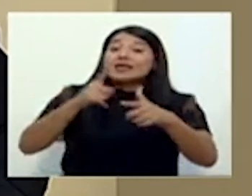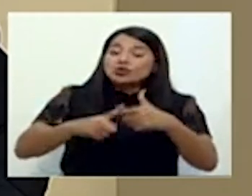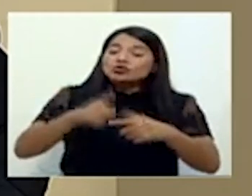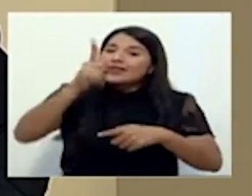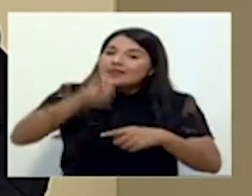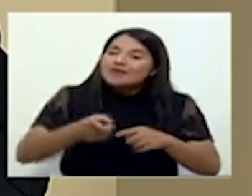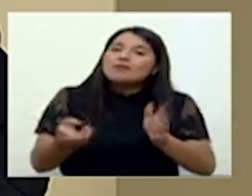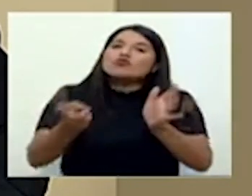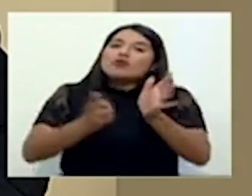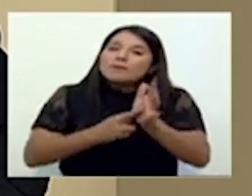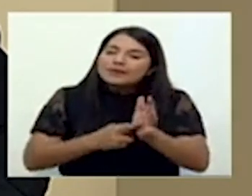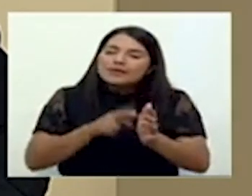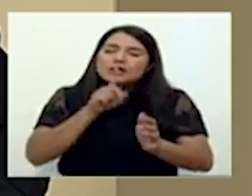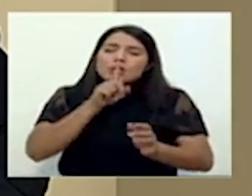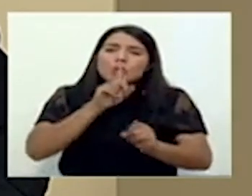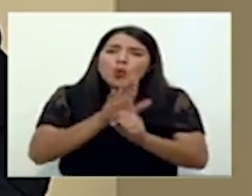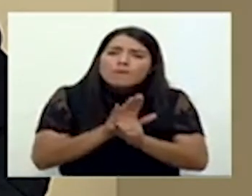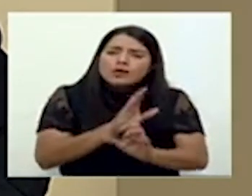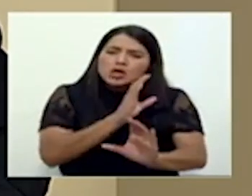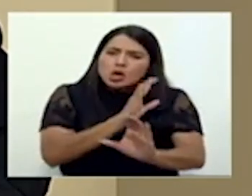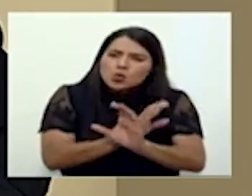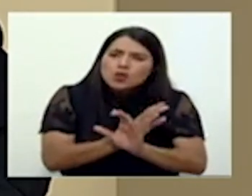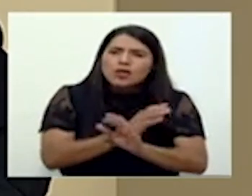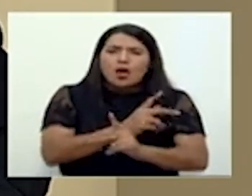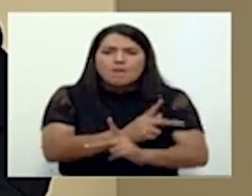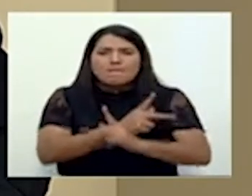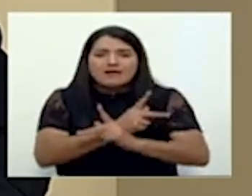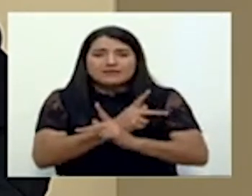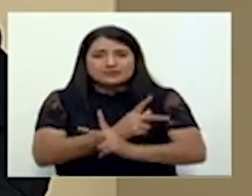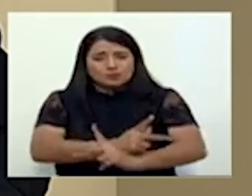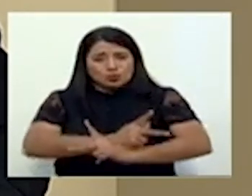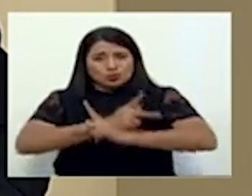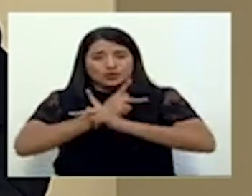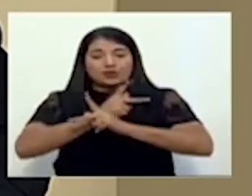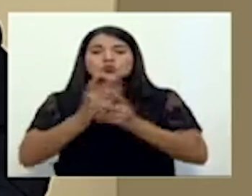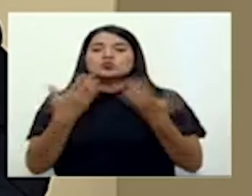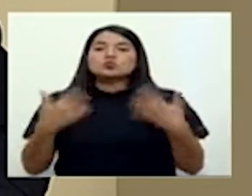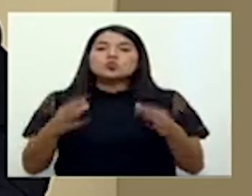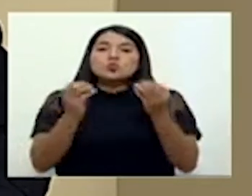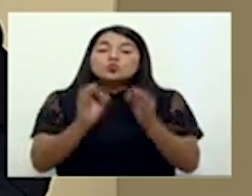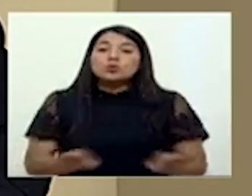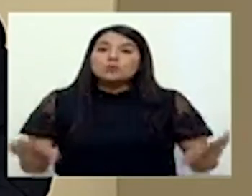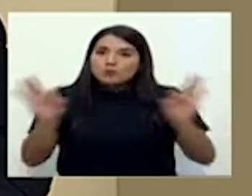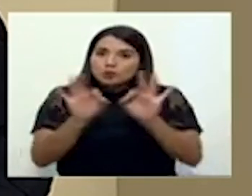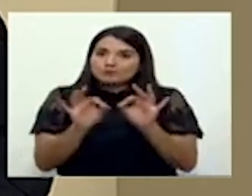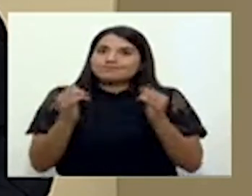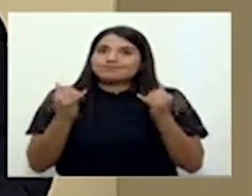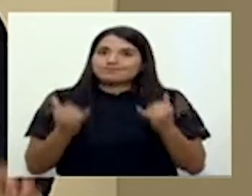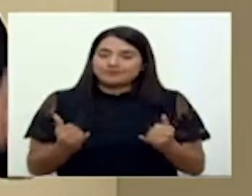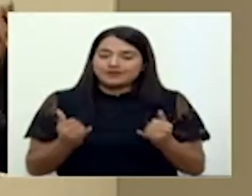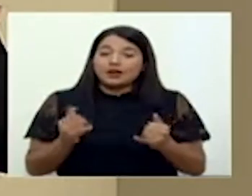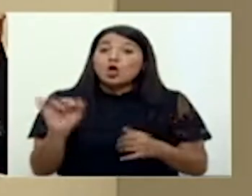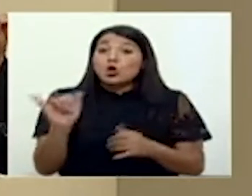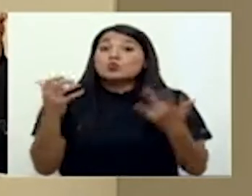cumplimiento de las medidas, la prevención, la protección, aquí se vuelve clave y, como he dicho en otros momentos, está en nuestras manos.